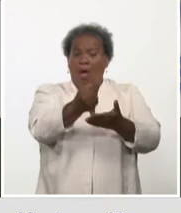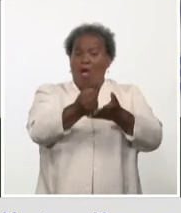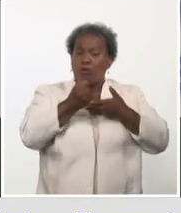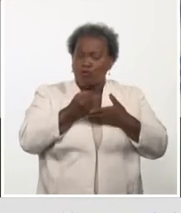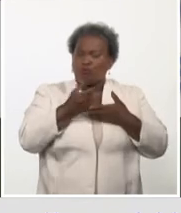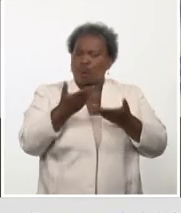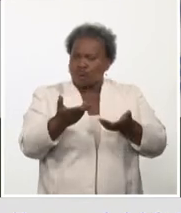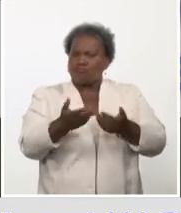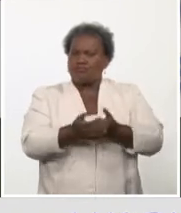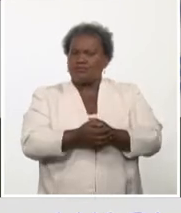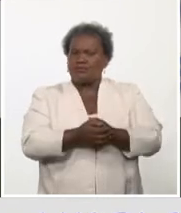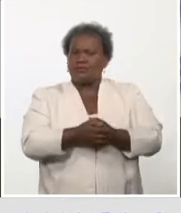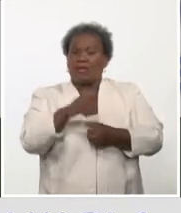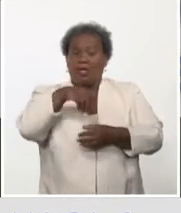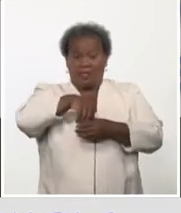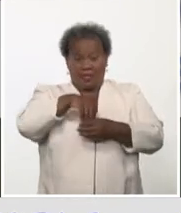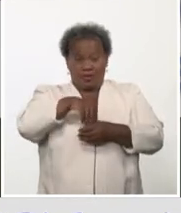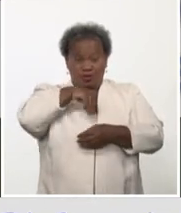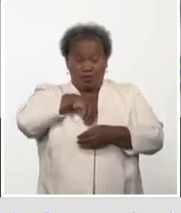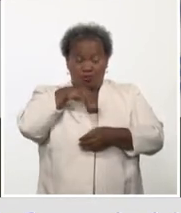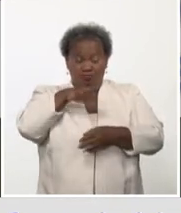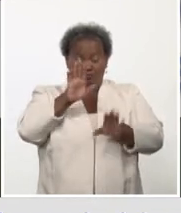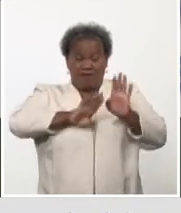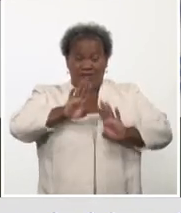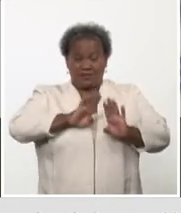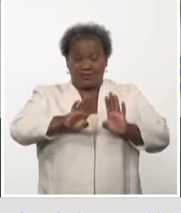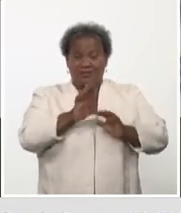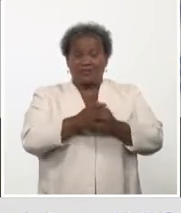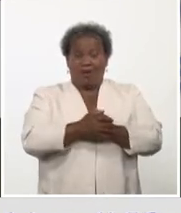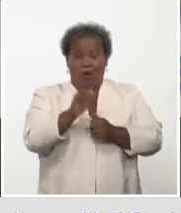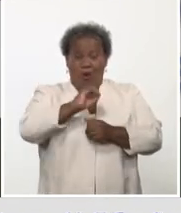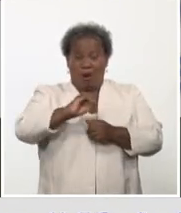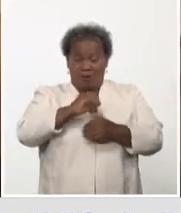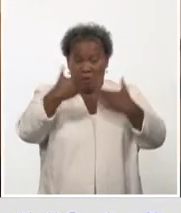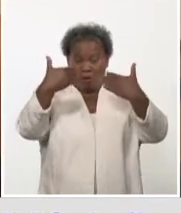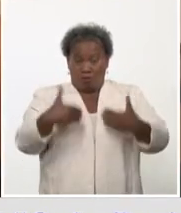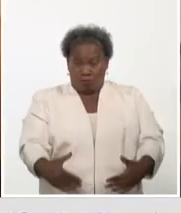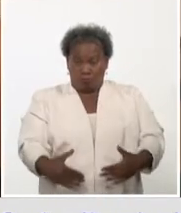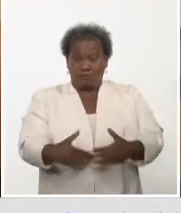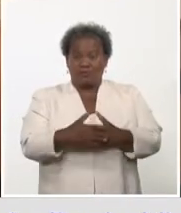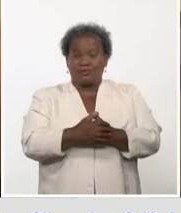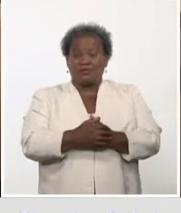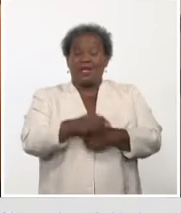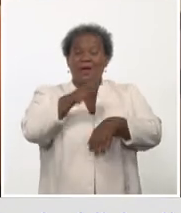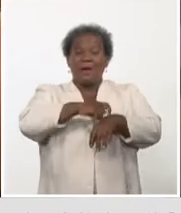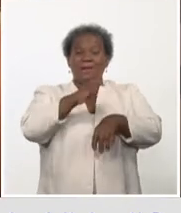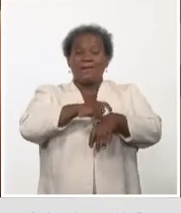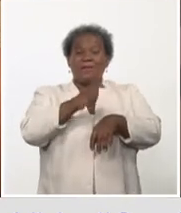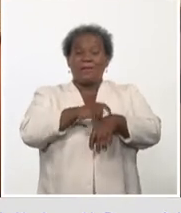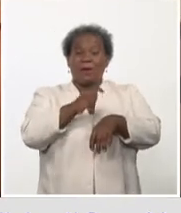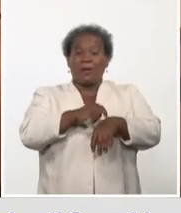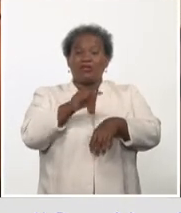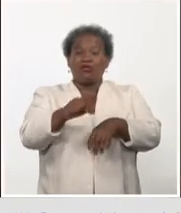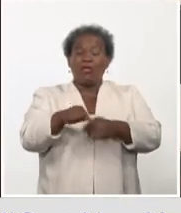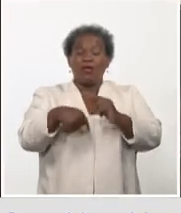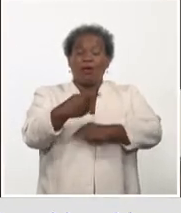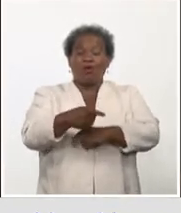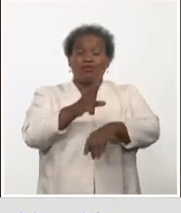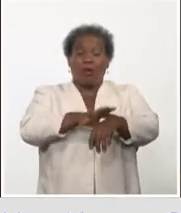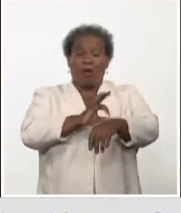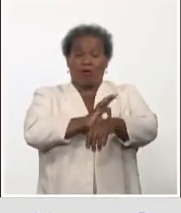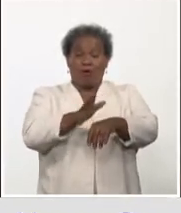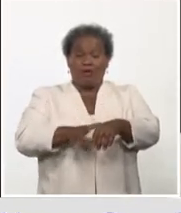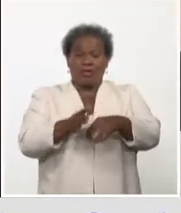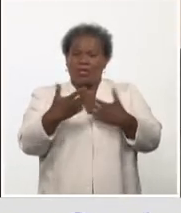en el sistema inmunológico a la hora de actuar frente al virus o frente a la enfermedad.